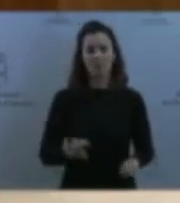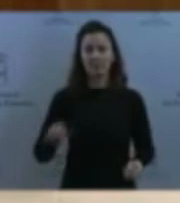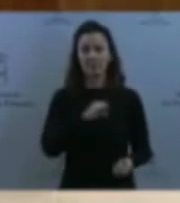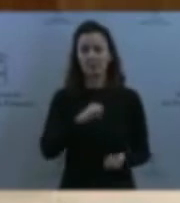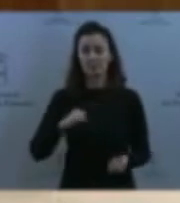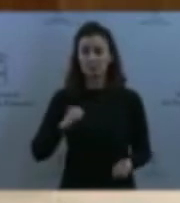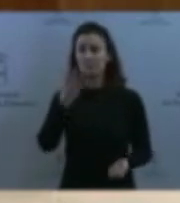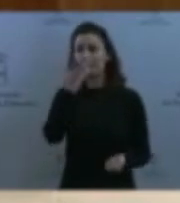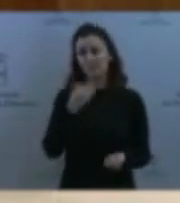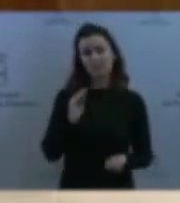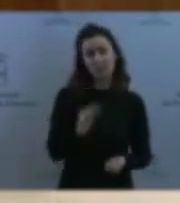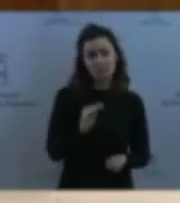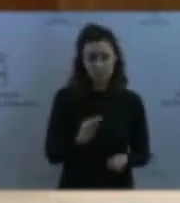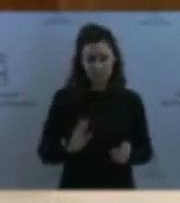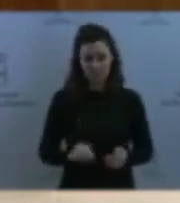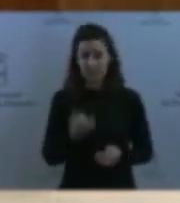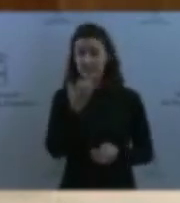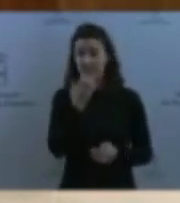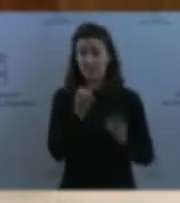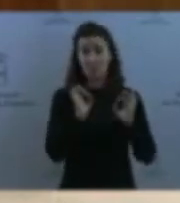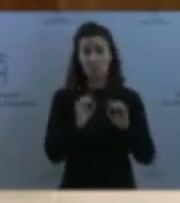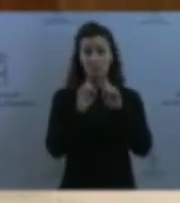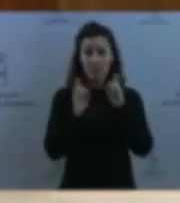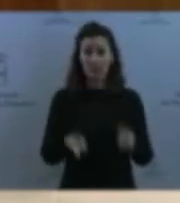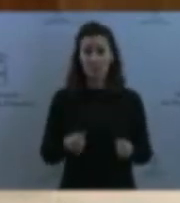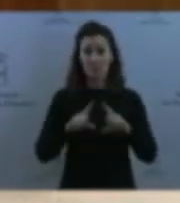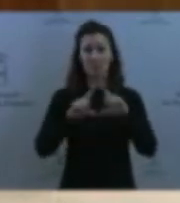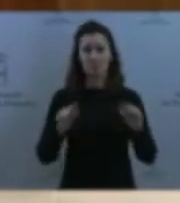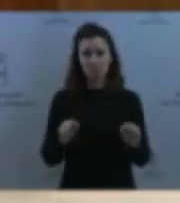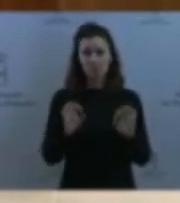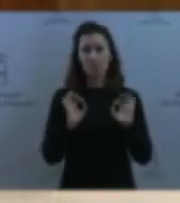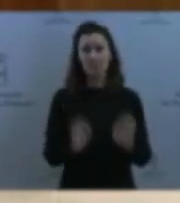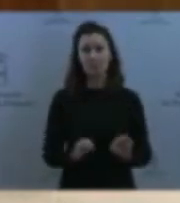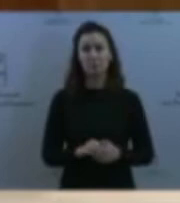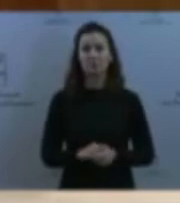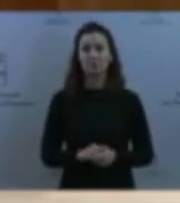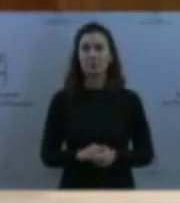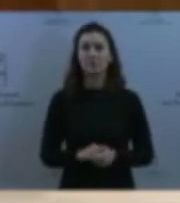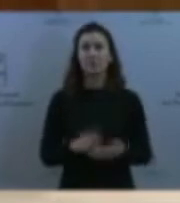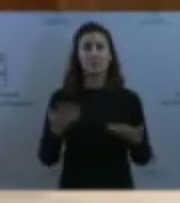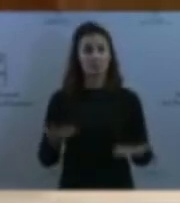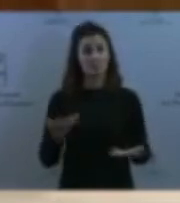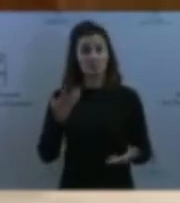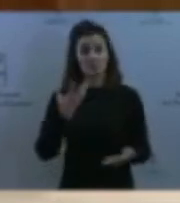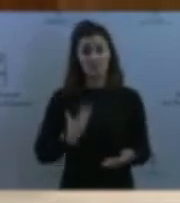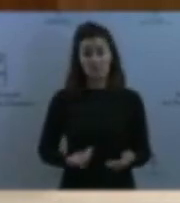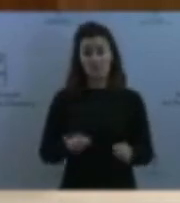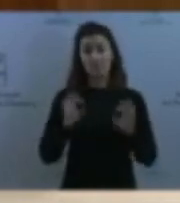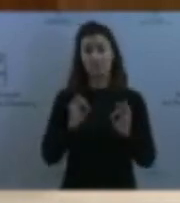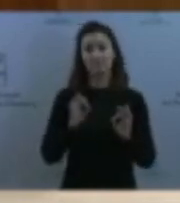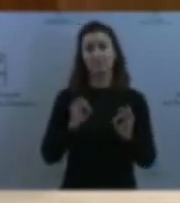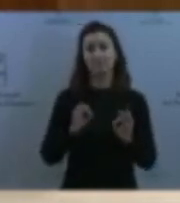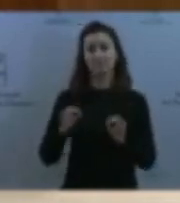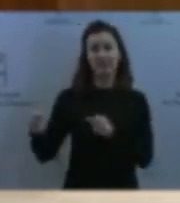de Asturias fluye la salida en esas notificaciones de salida e entrada de menores con otras comunidades.